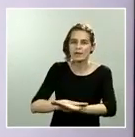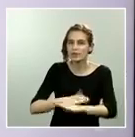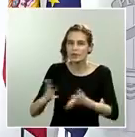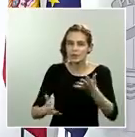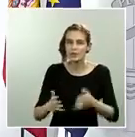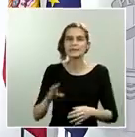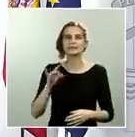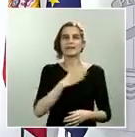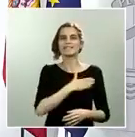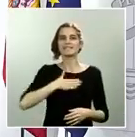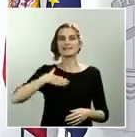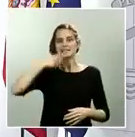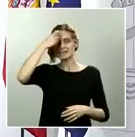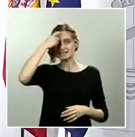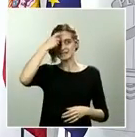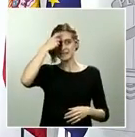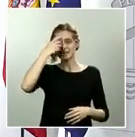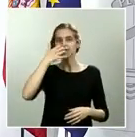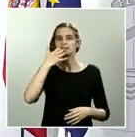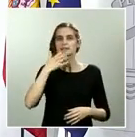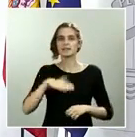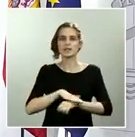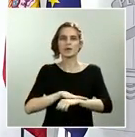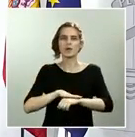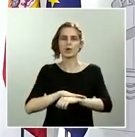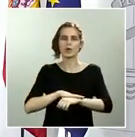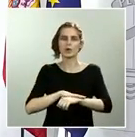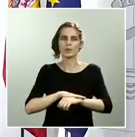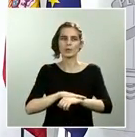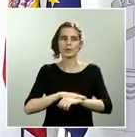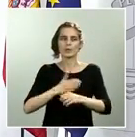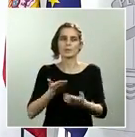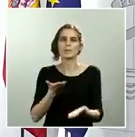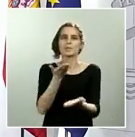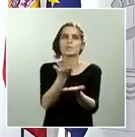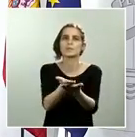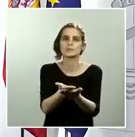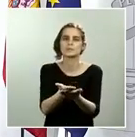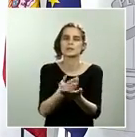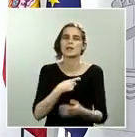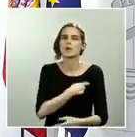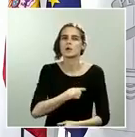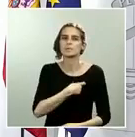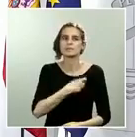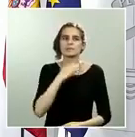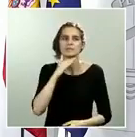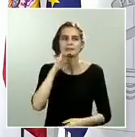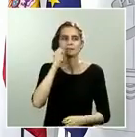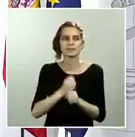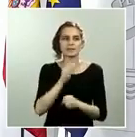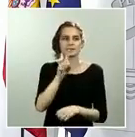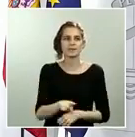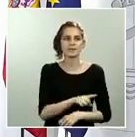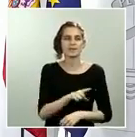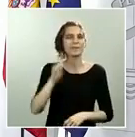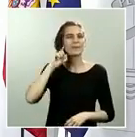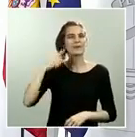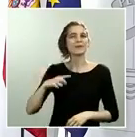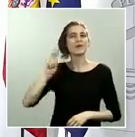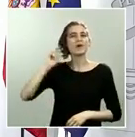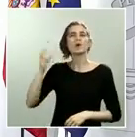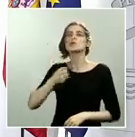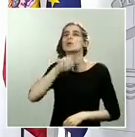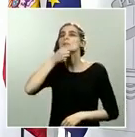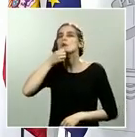ninguna propuesta base de trabajo a la comisión. Sí, es que hay un ruido que se mete de otros micrófonos y, por tanto, no se